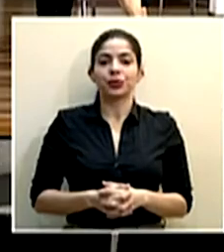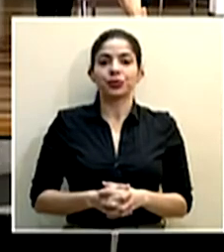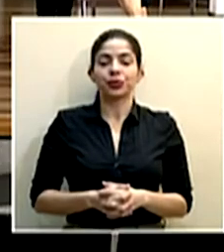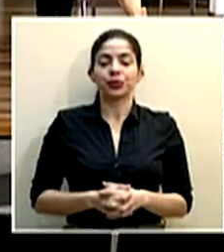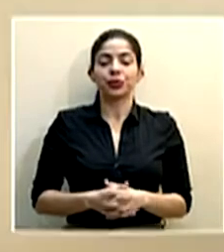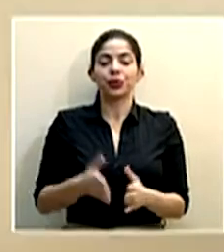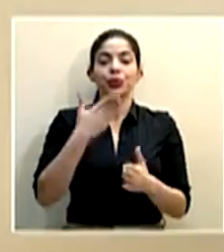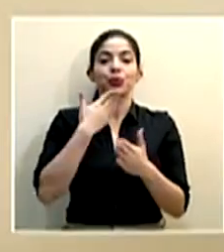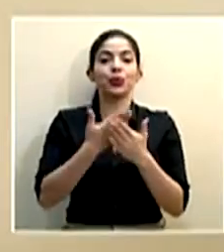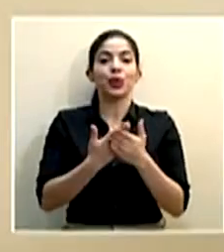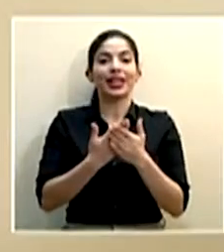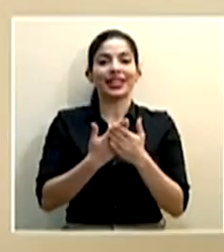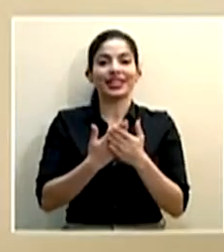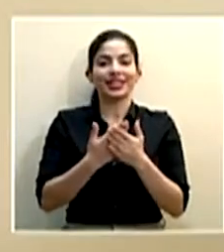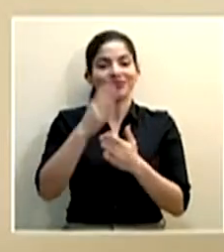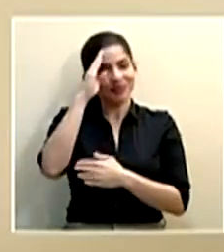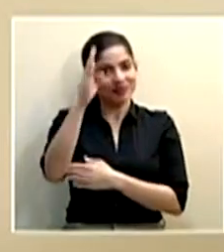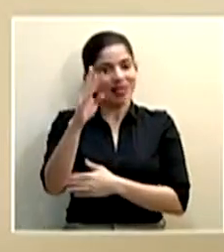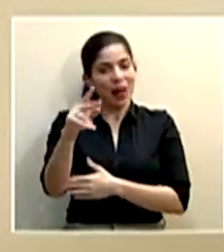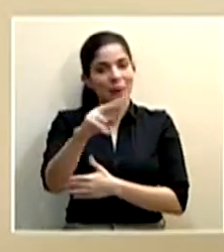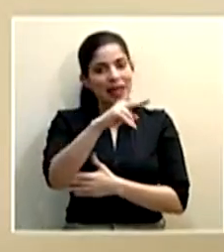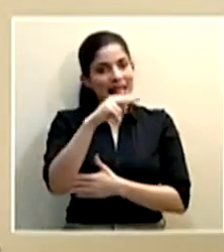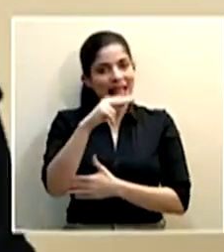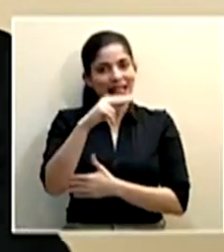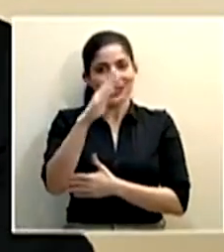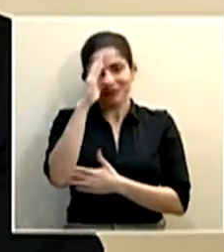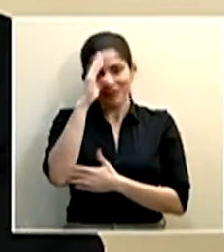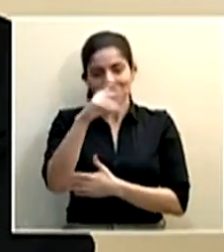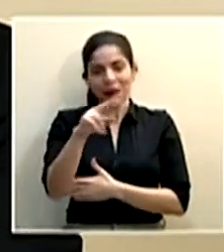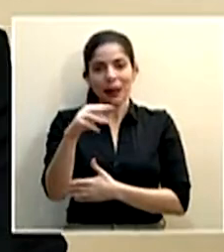Muy buenas compañeras, compañeros ministros.